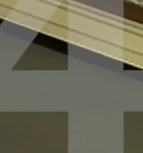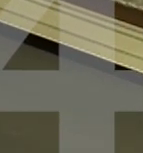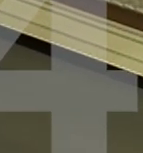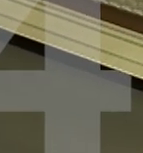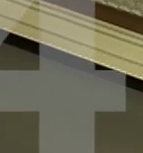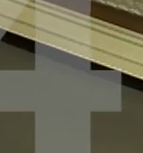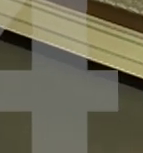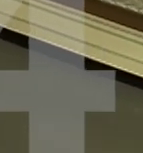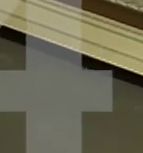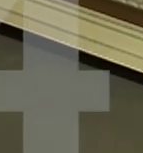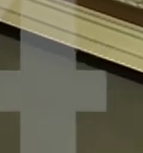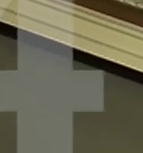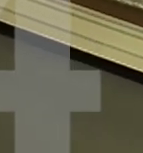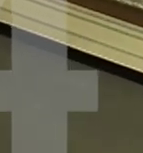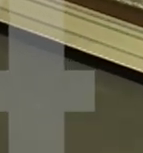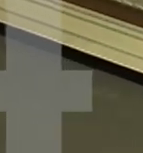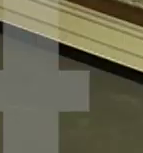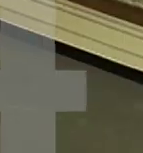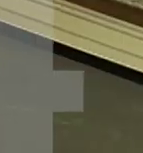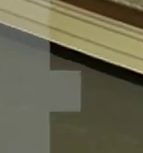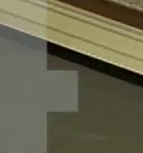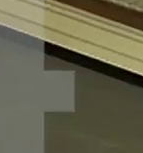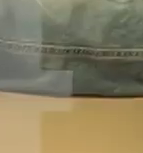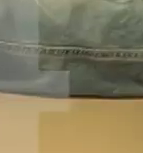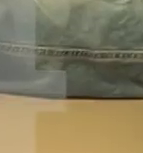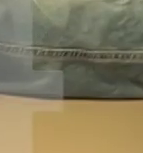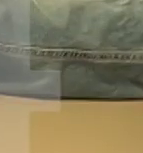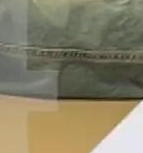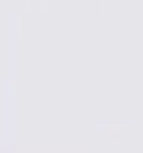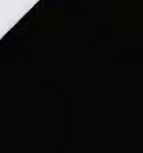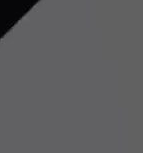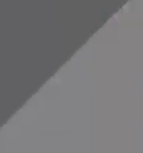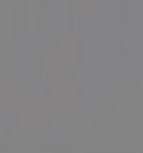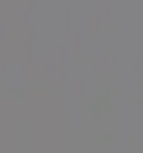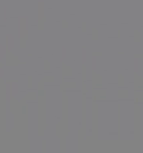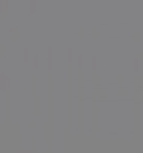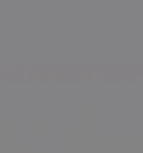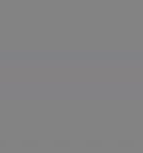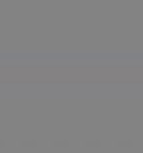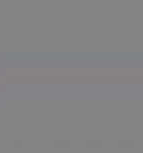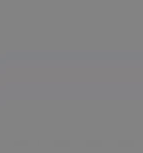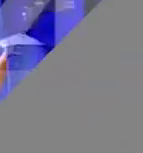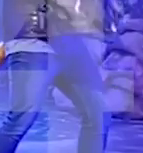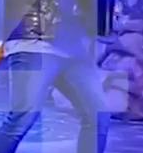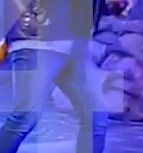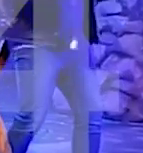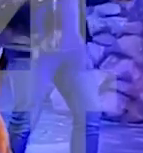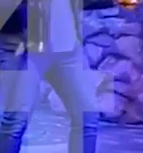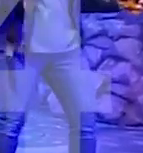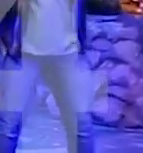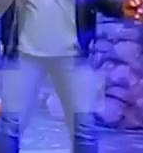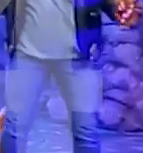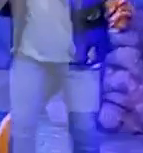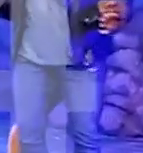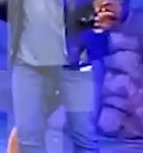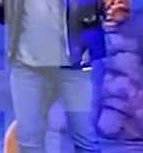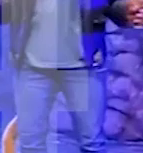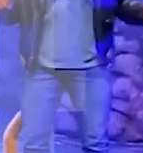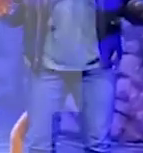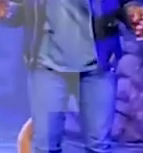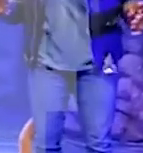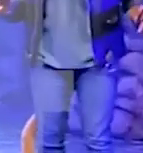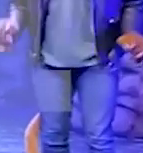Signan convenios CECITE y EMSAD con el Centro de Rehabilitación Integral de Apisaco. Mañana iniciará el Festival de la Familia con la